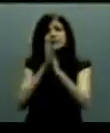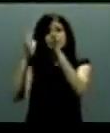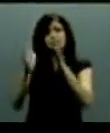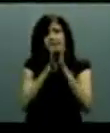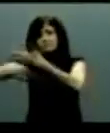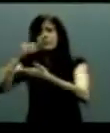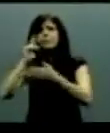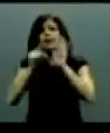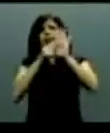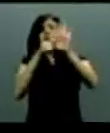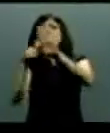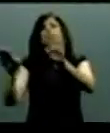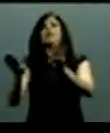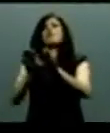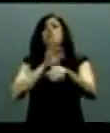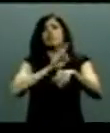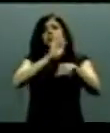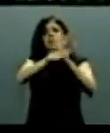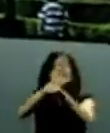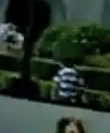sociales se usan de manera clientelar.